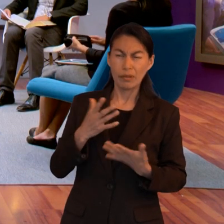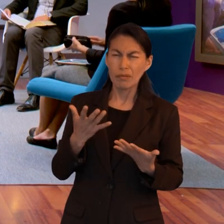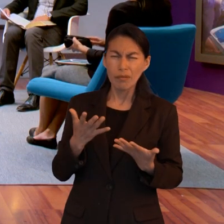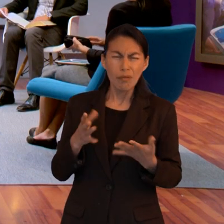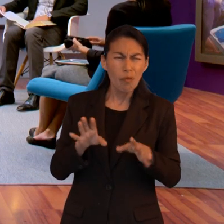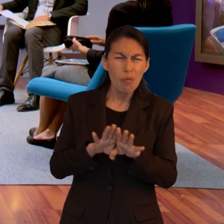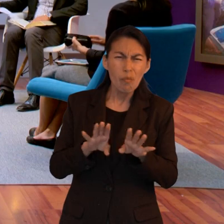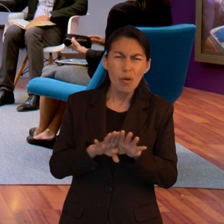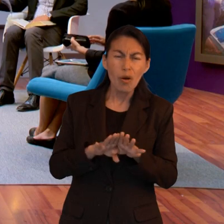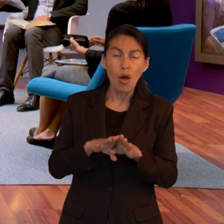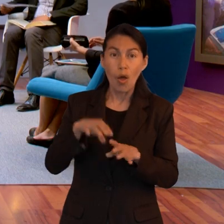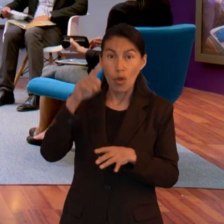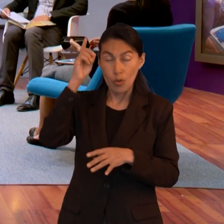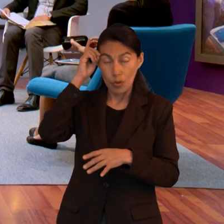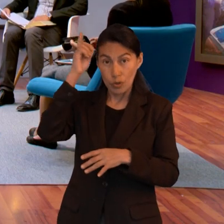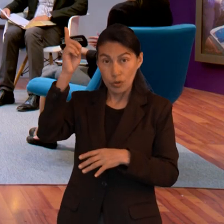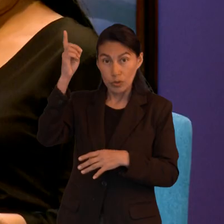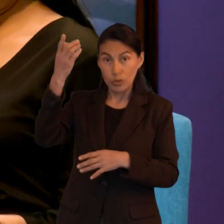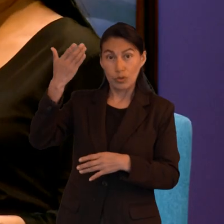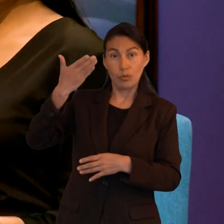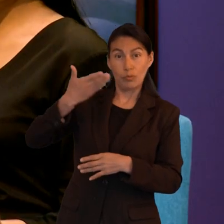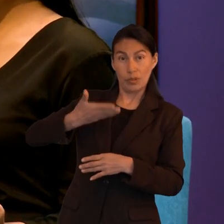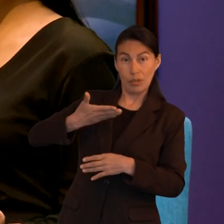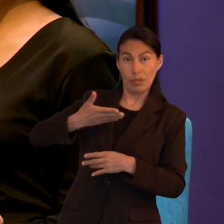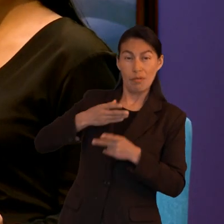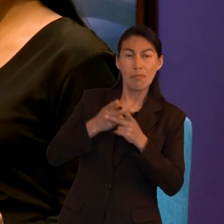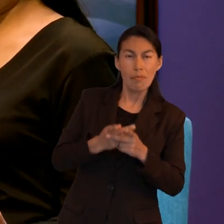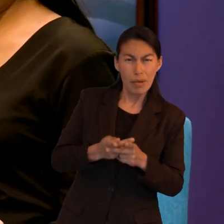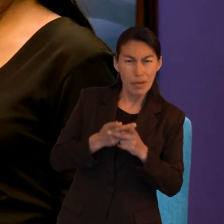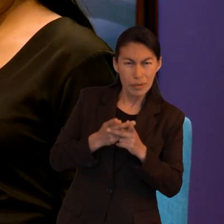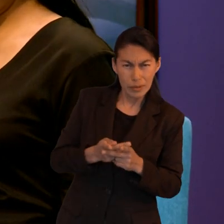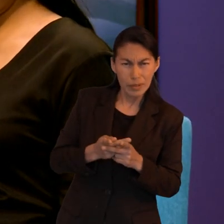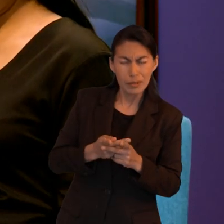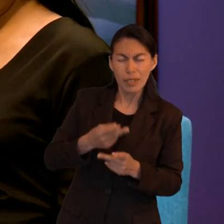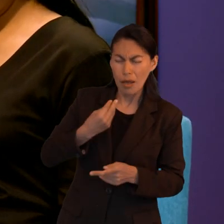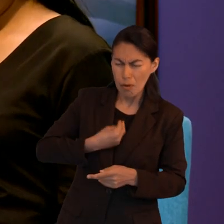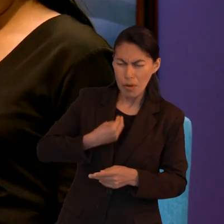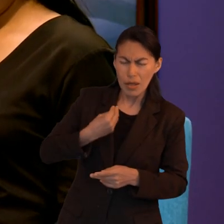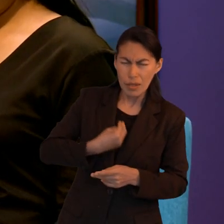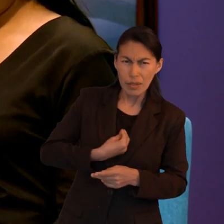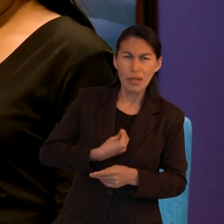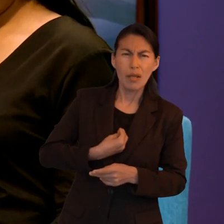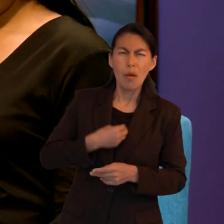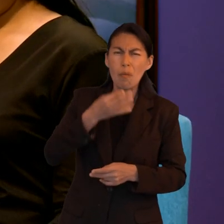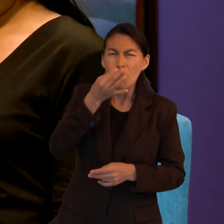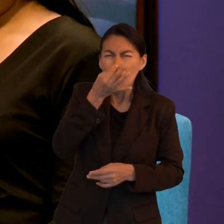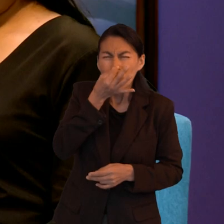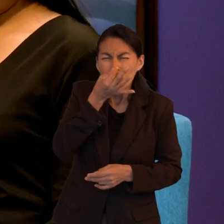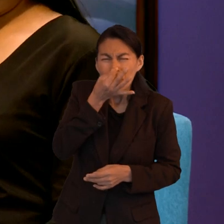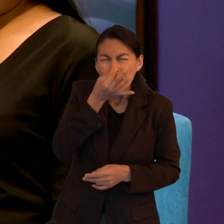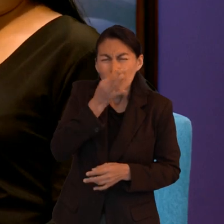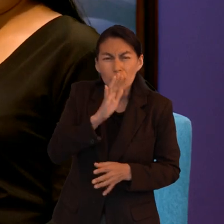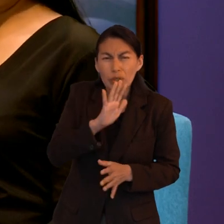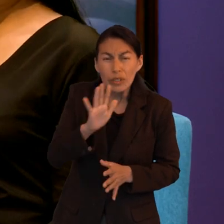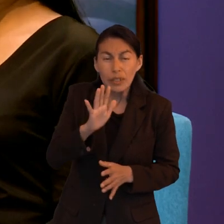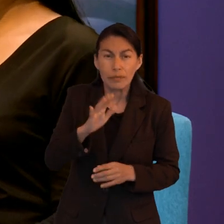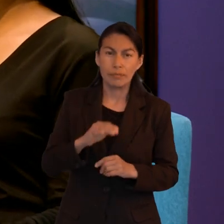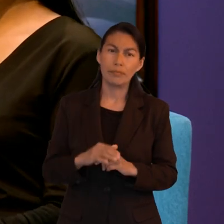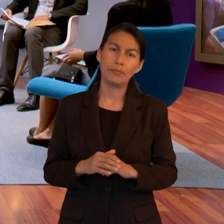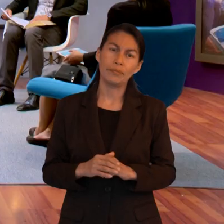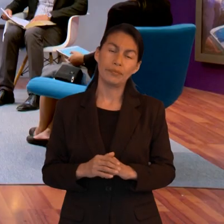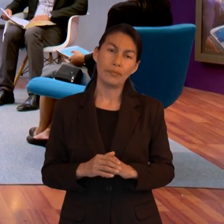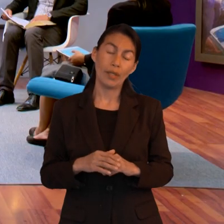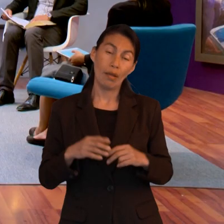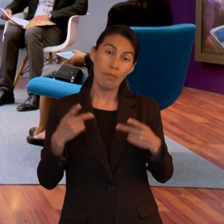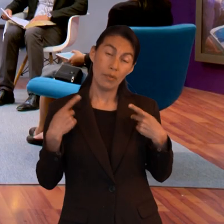esa paciencia para retener esa fe, porque él dice, Falta un poco y él vendrá. Y el pueblo quizás no